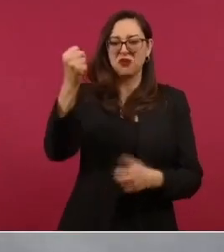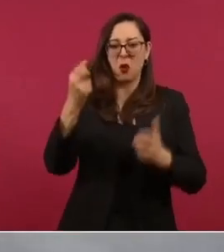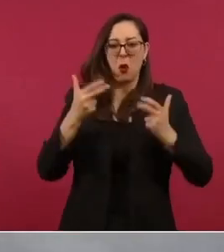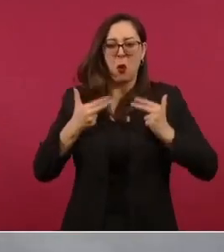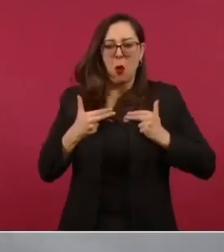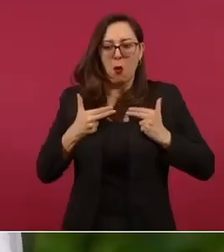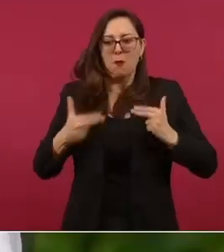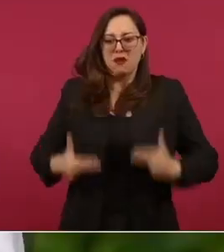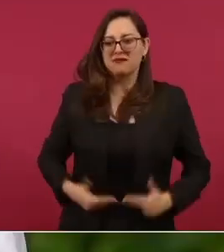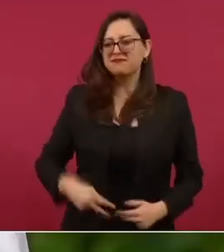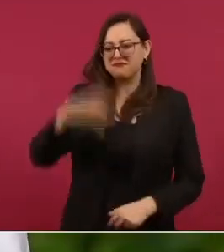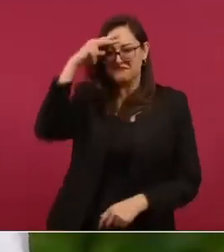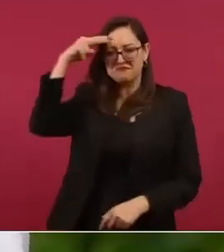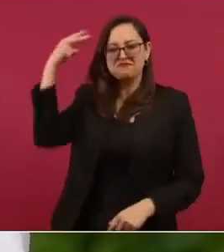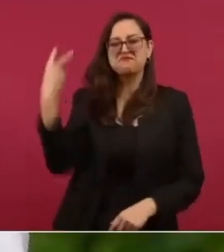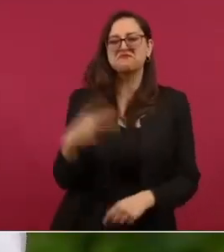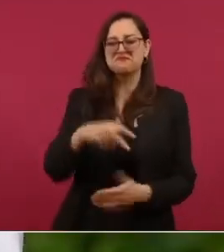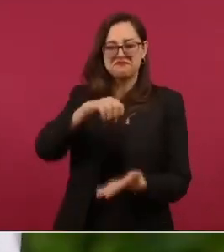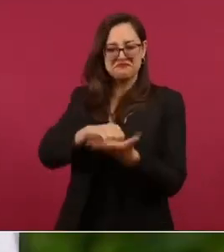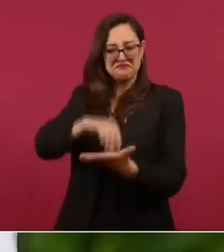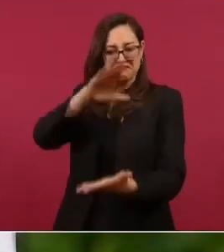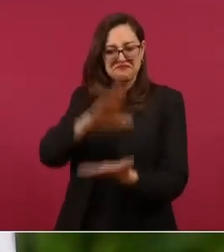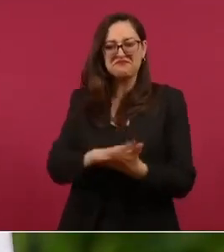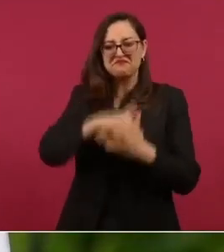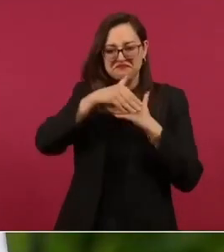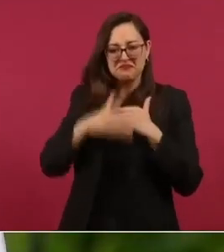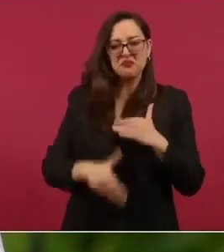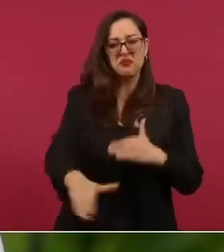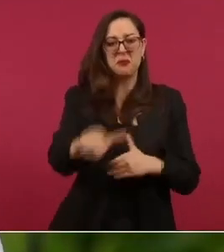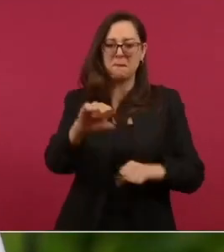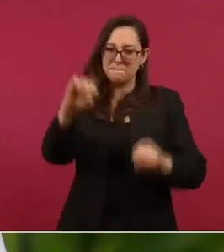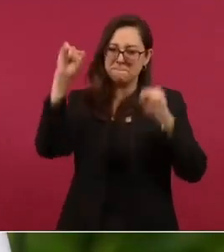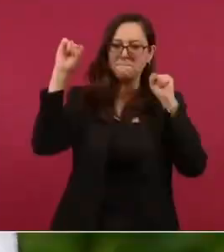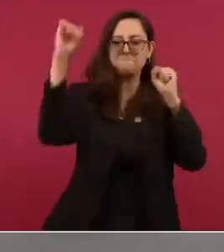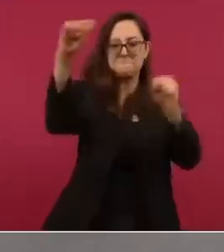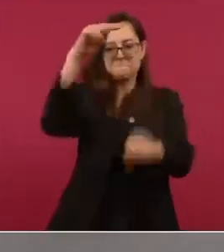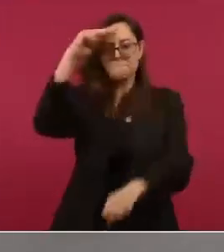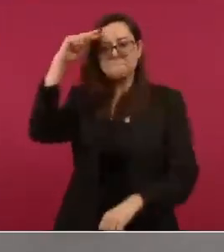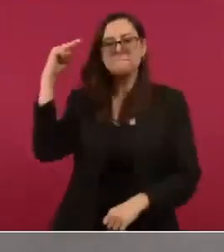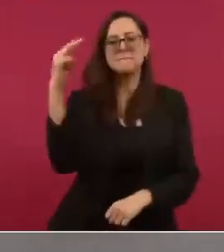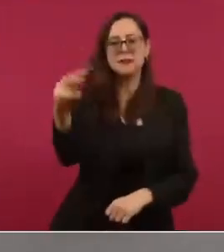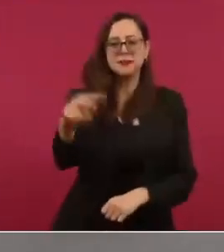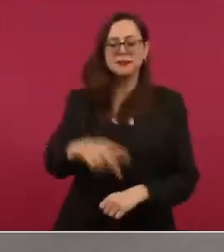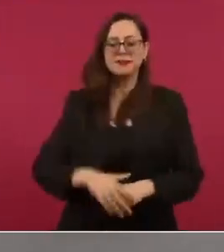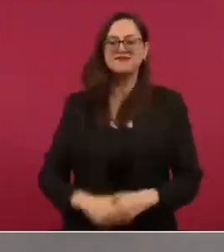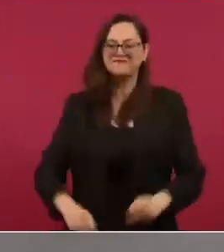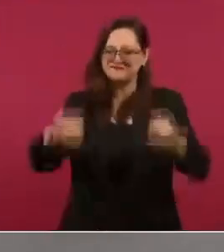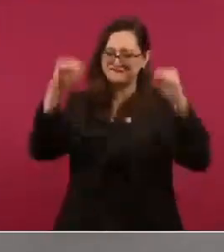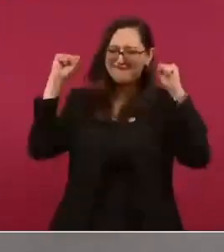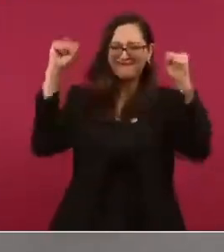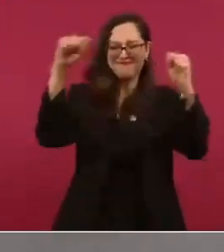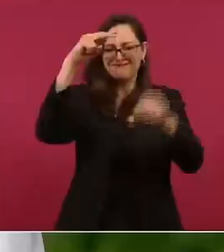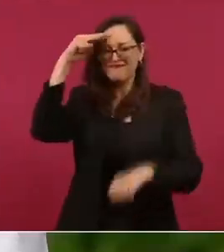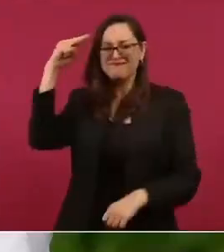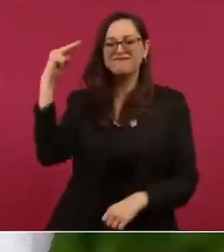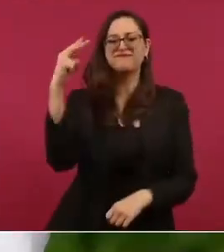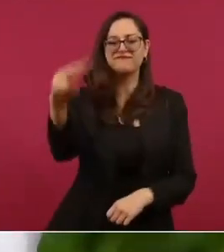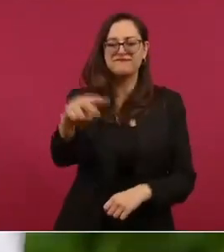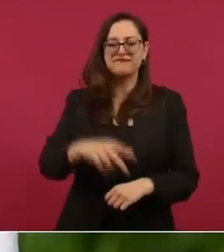mexicano que viva México viva México